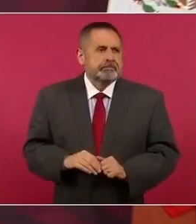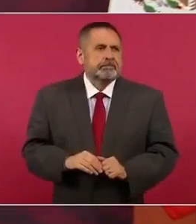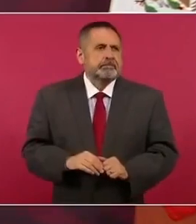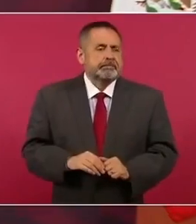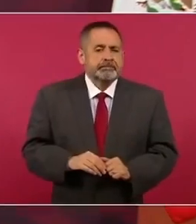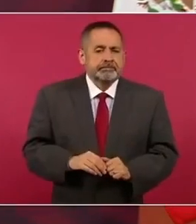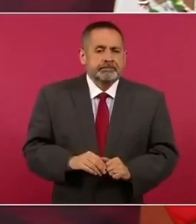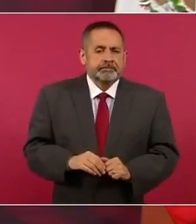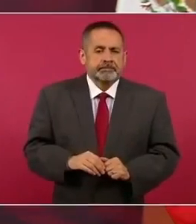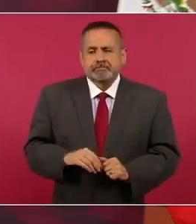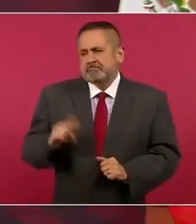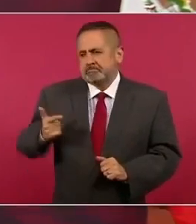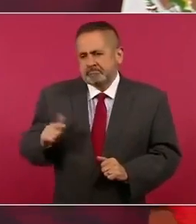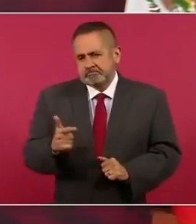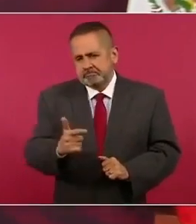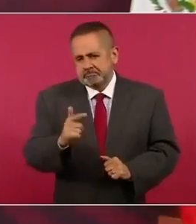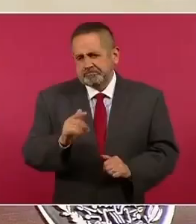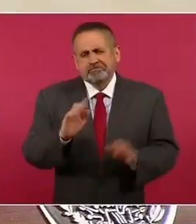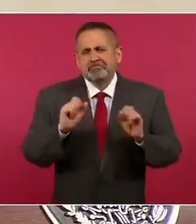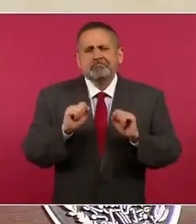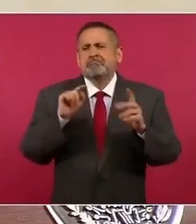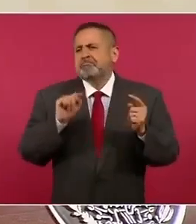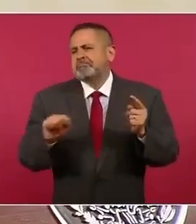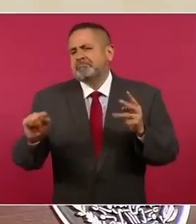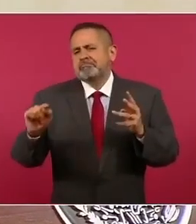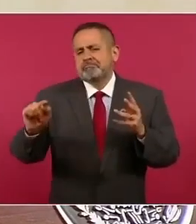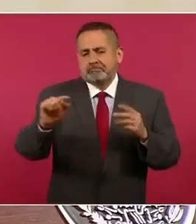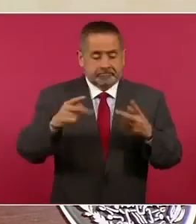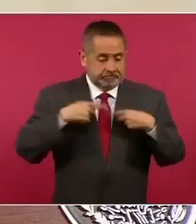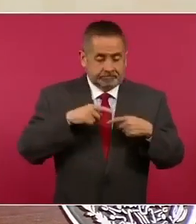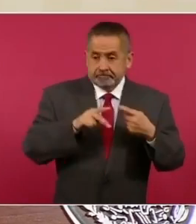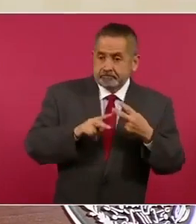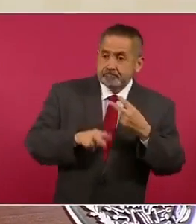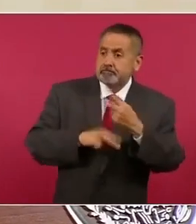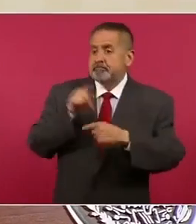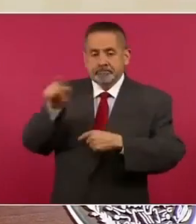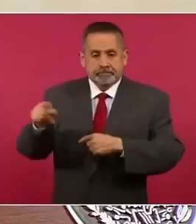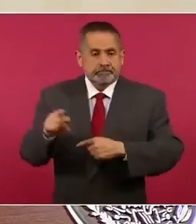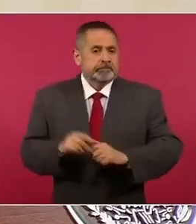a Guanajuato a cualquier parte y les contaban